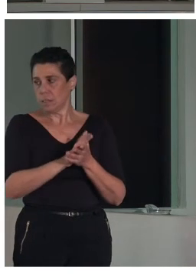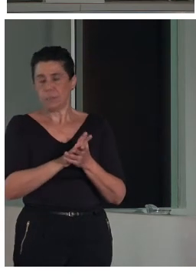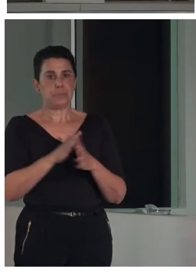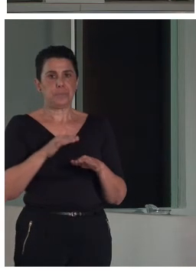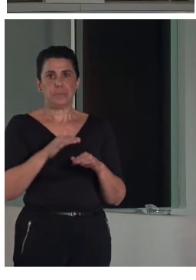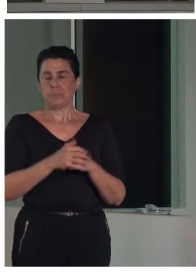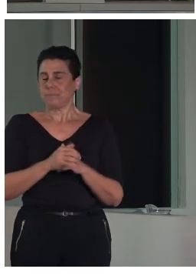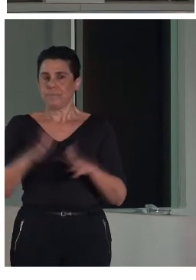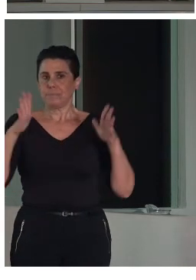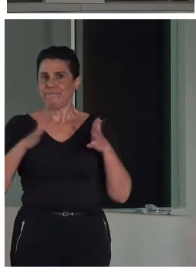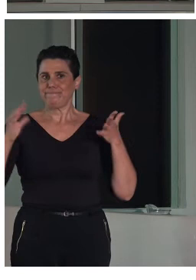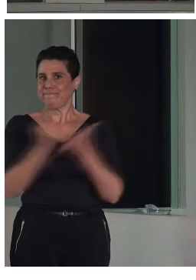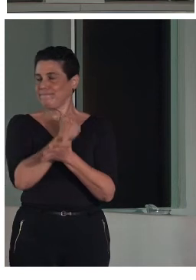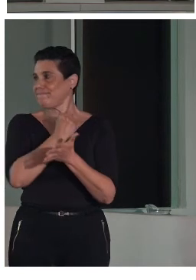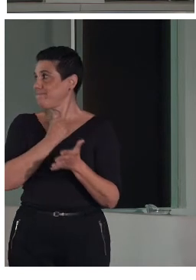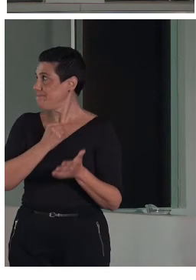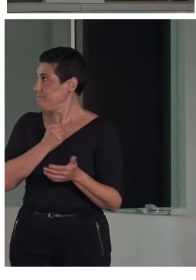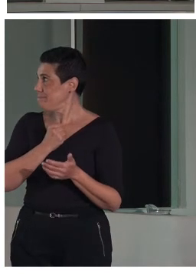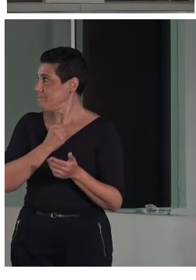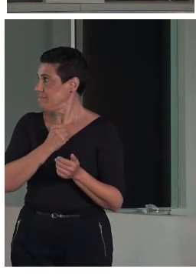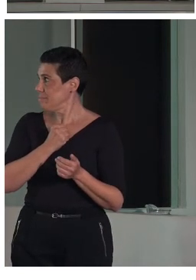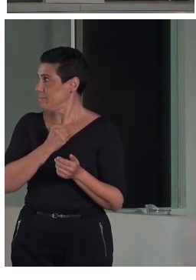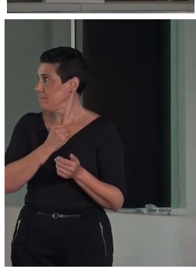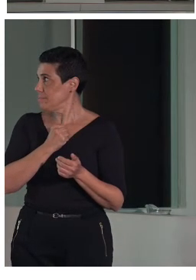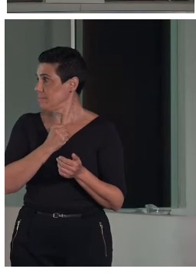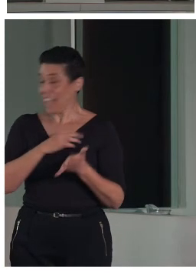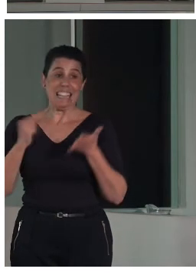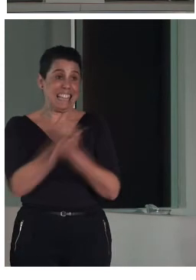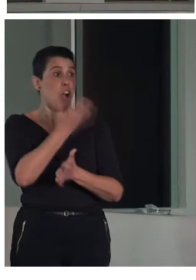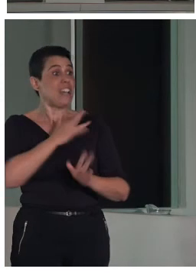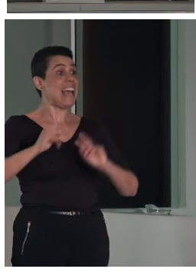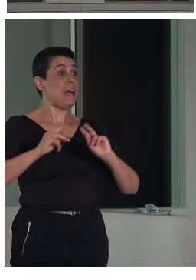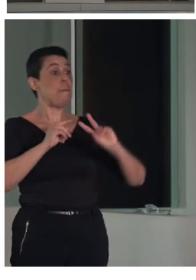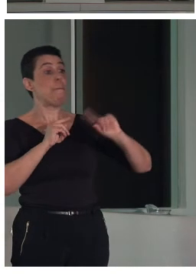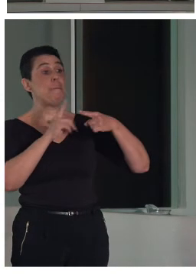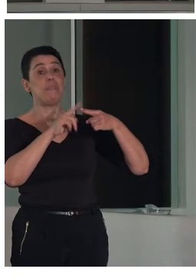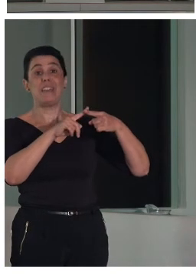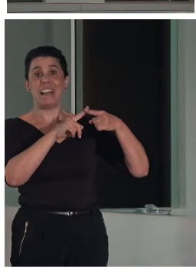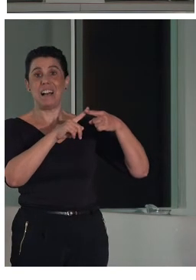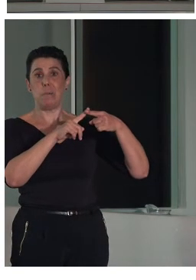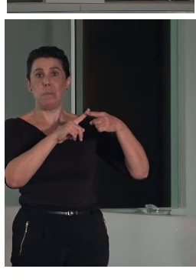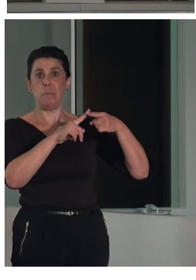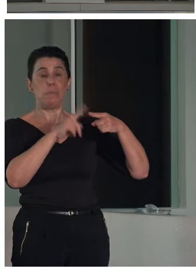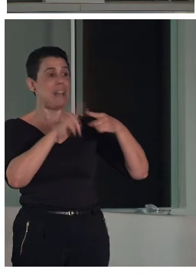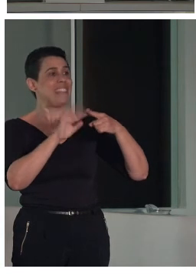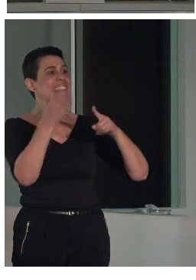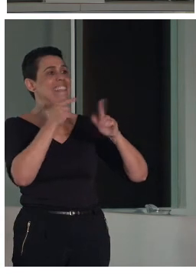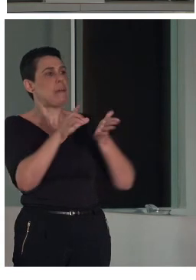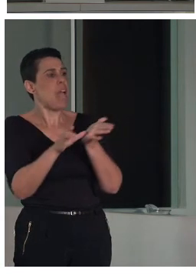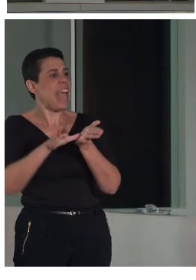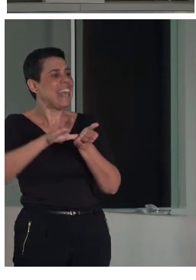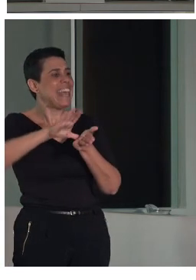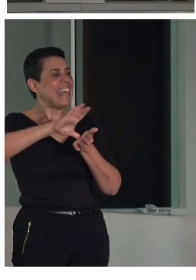dios aquí no he traído la imagen quería haberos mostrado que en la primera planta tuvimos que hacer de nuevo el giro también de 180